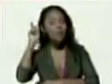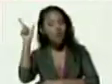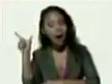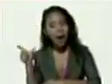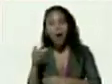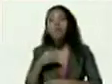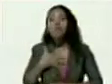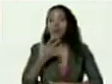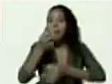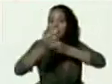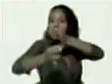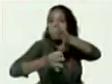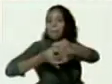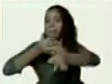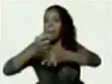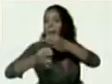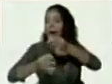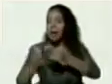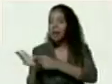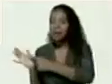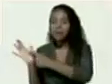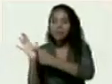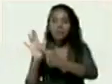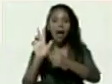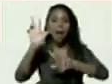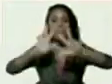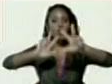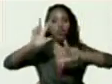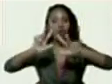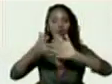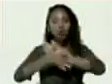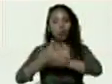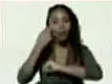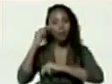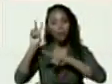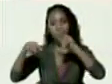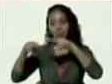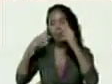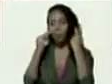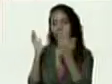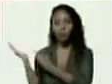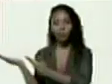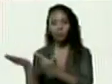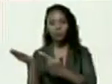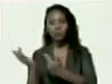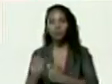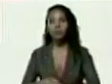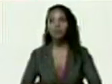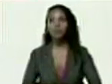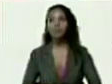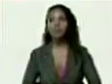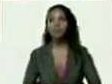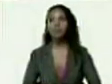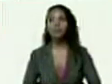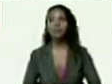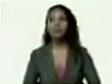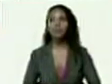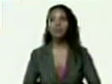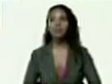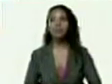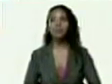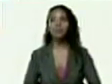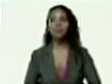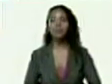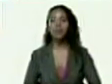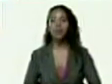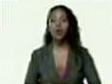pueda decir con la maqueta bueno tenemos una maqueta aquí adelante presidente no adelante